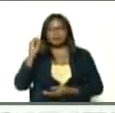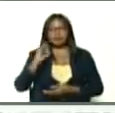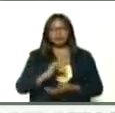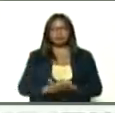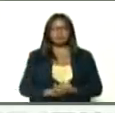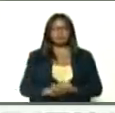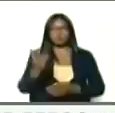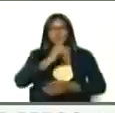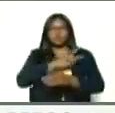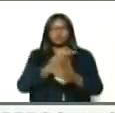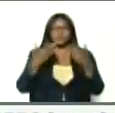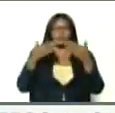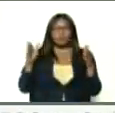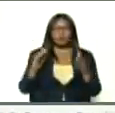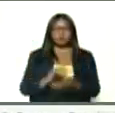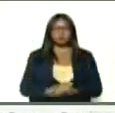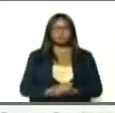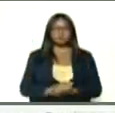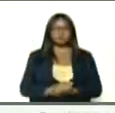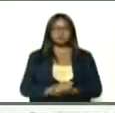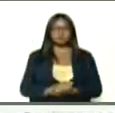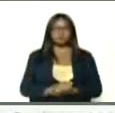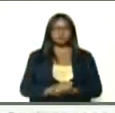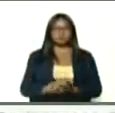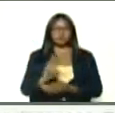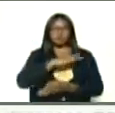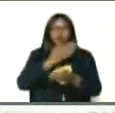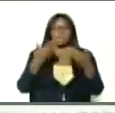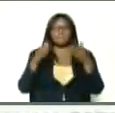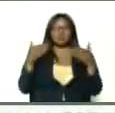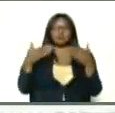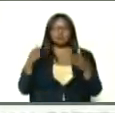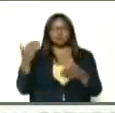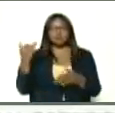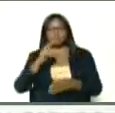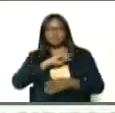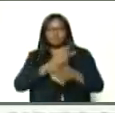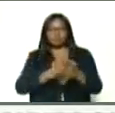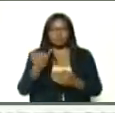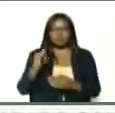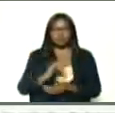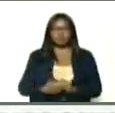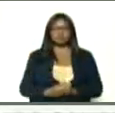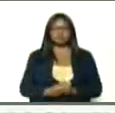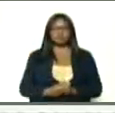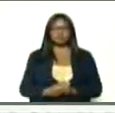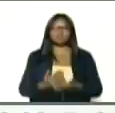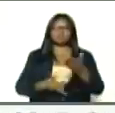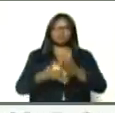del poder popular, poder, poder, poder popular, por aquí me escribe Edwin Roja,